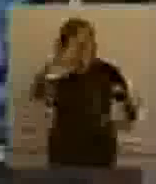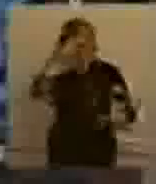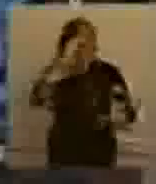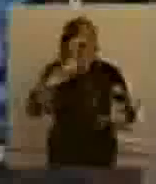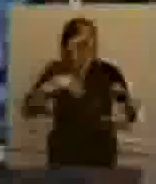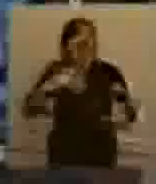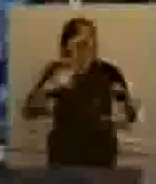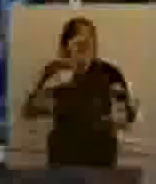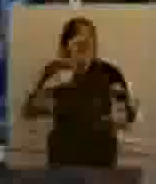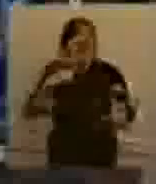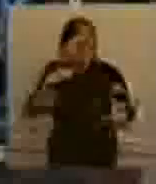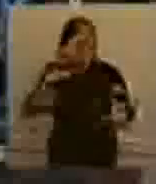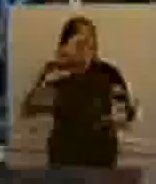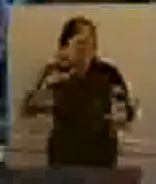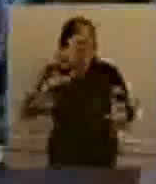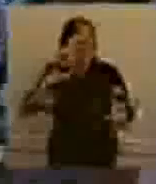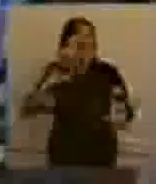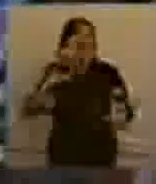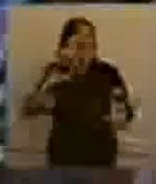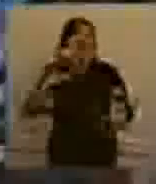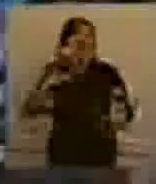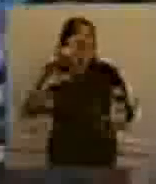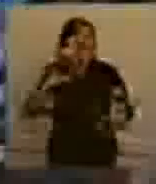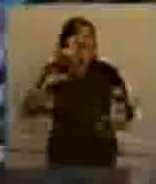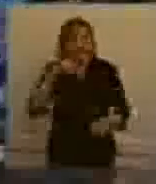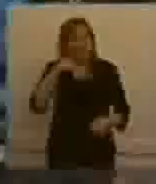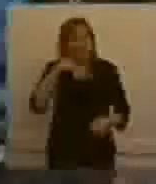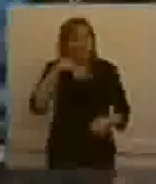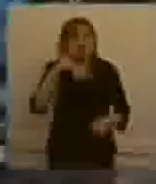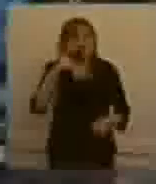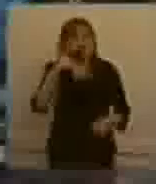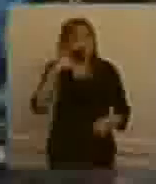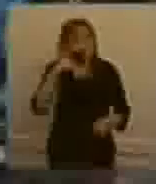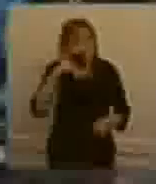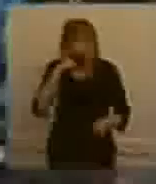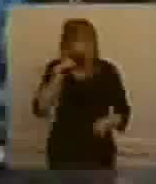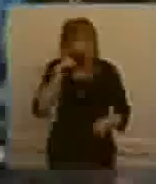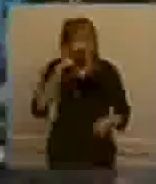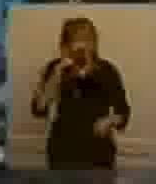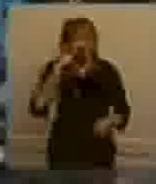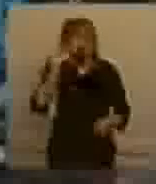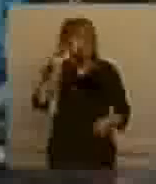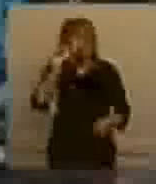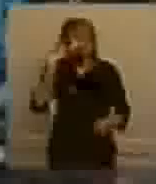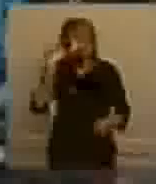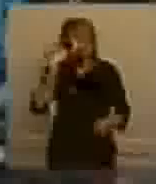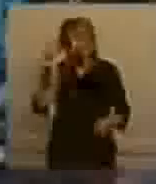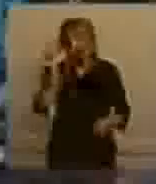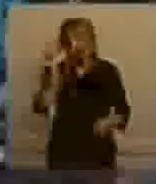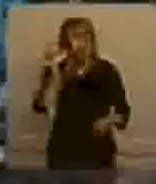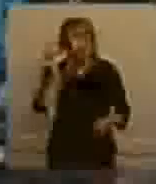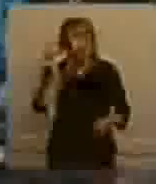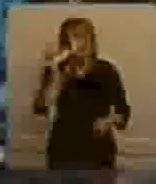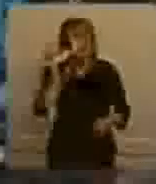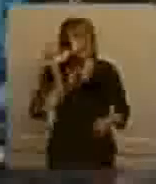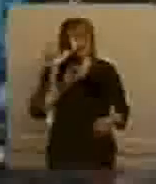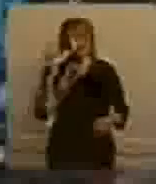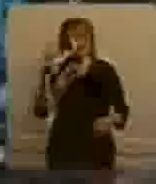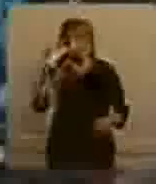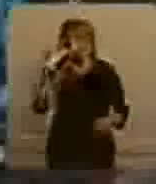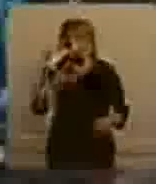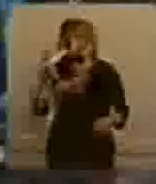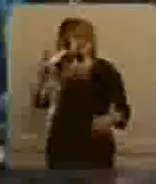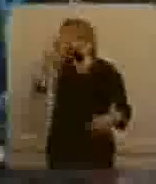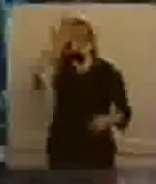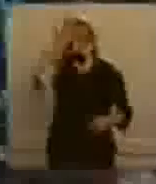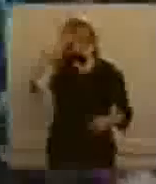Plicanilleu y Comayo, de la provincia de Río Negro, Villa Langostura, Villa Traful, Alicurá y San Martín de los